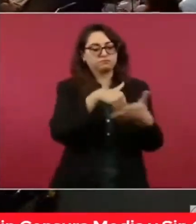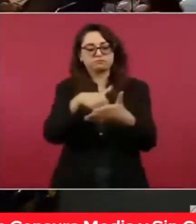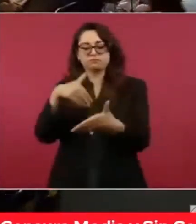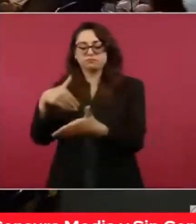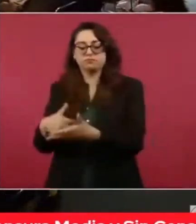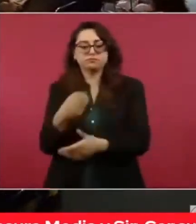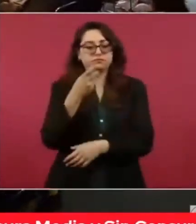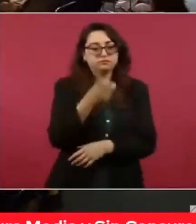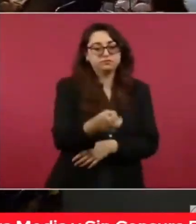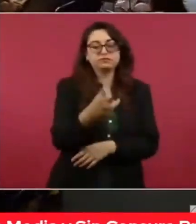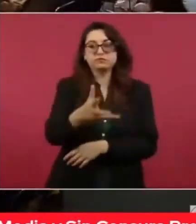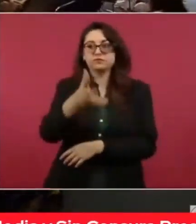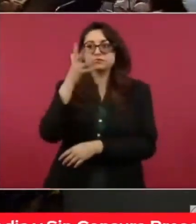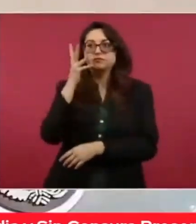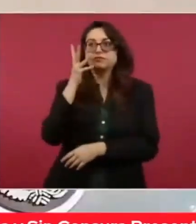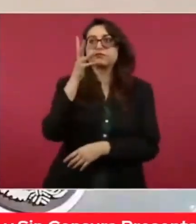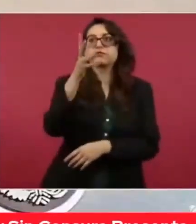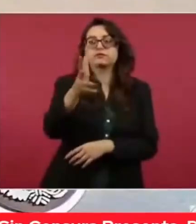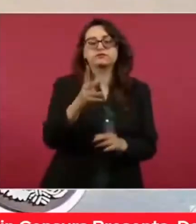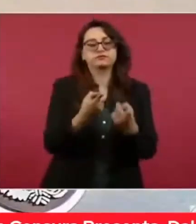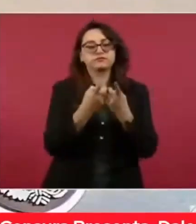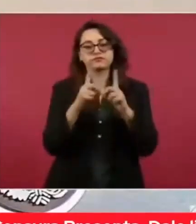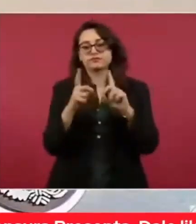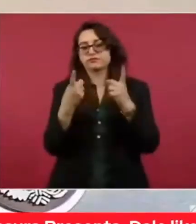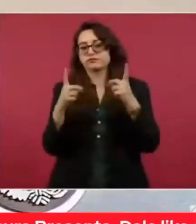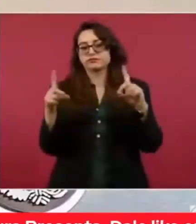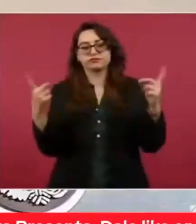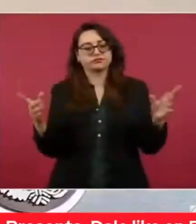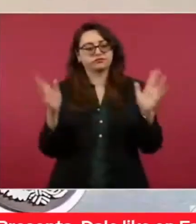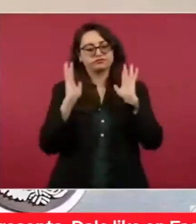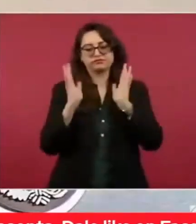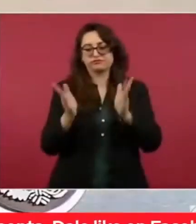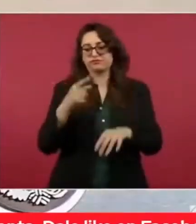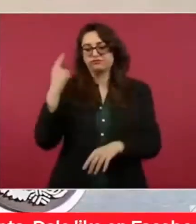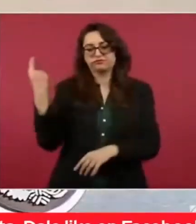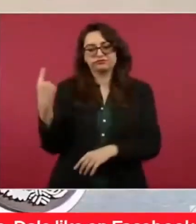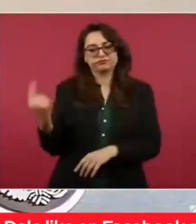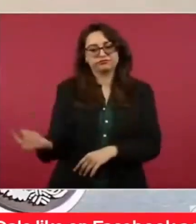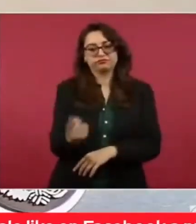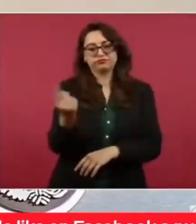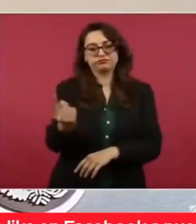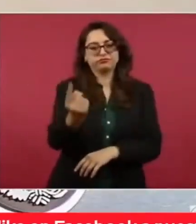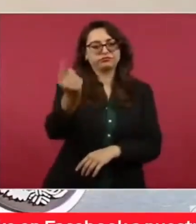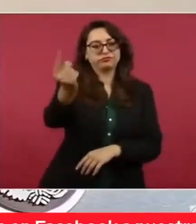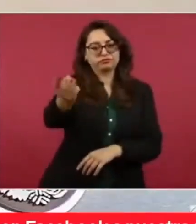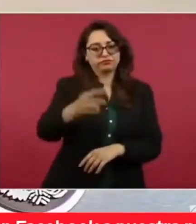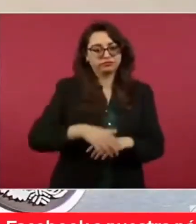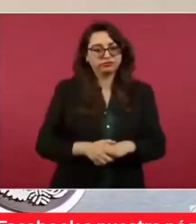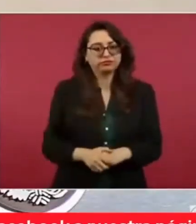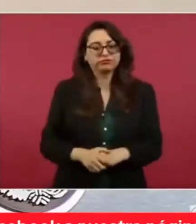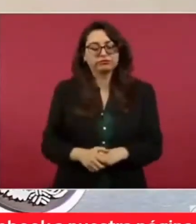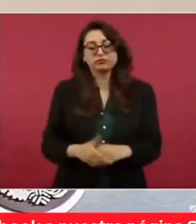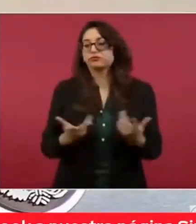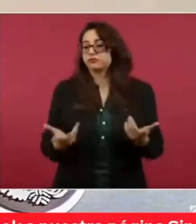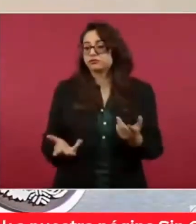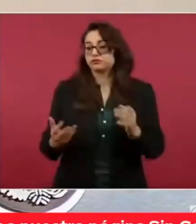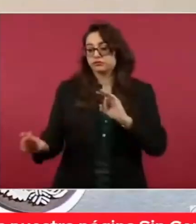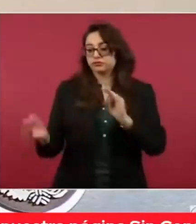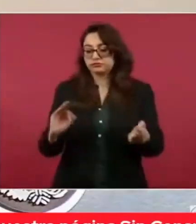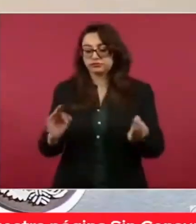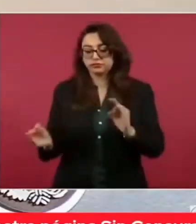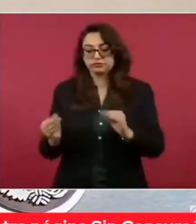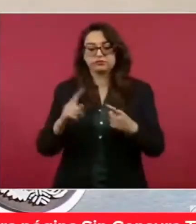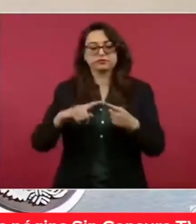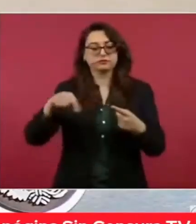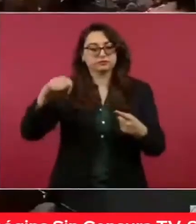son el futuro cercano de un gran desarrollo que quedará inscrito en la historia de nuestro estado. De manera directa, tendrán beneficio las poblaciones de los